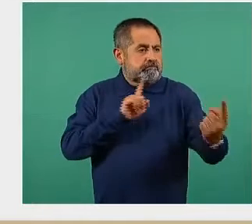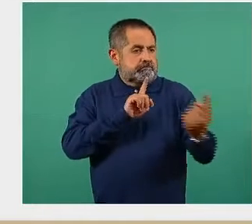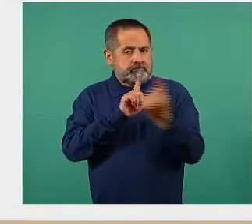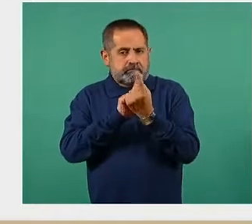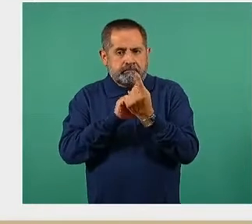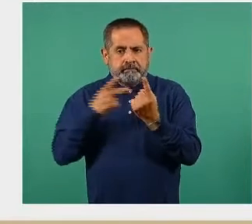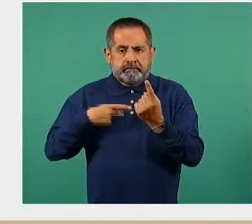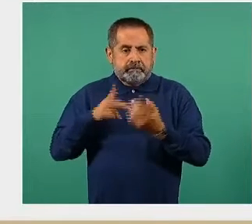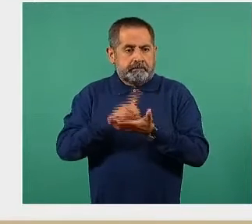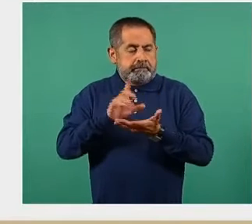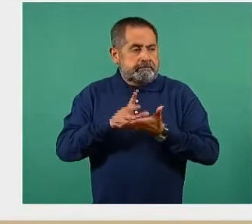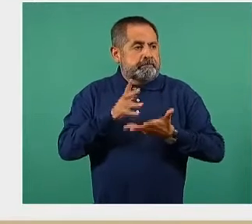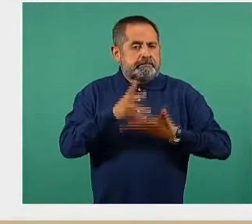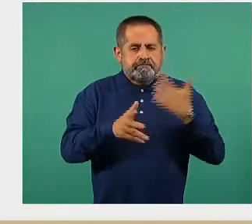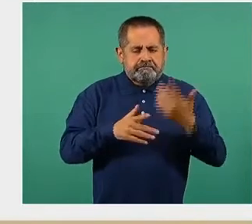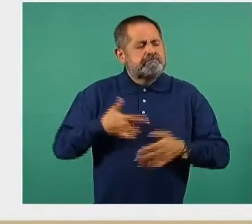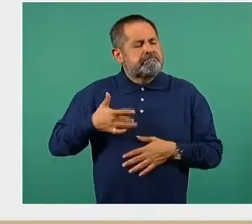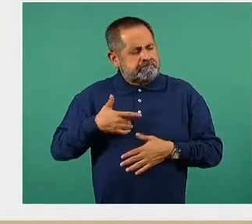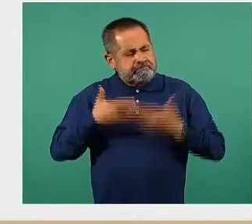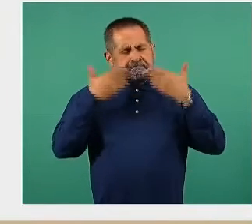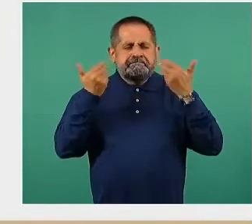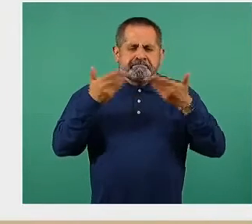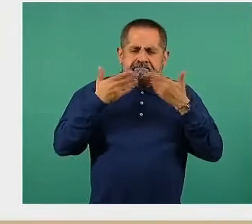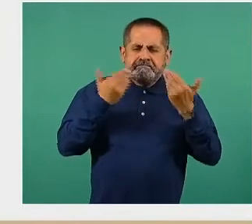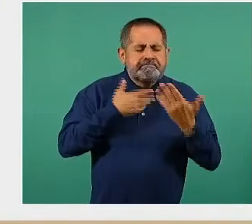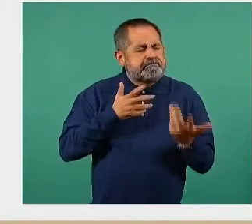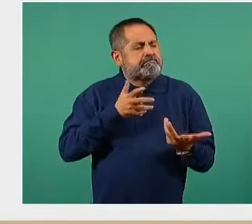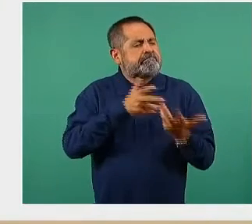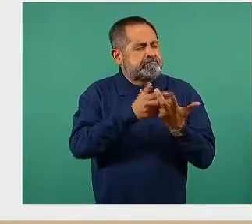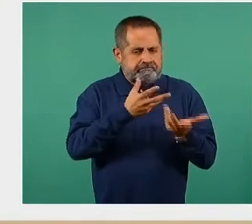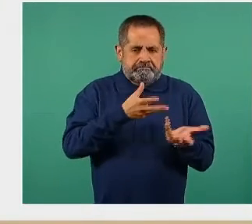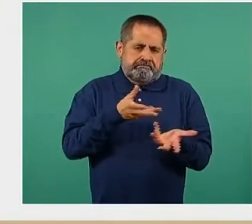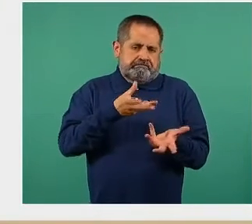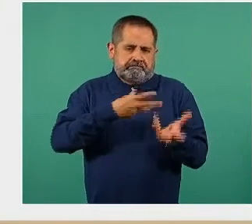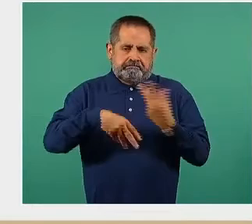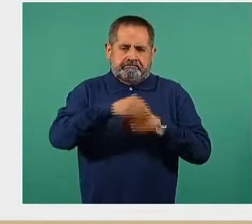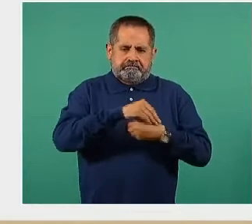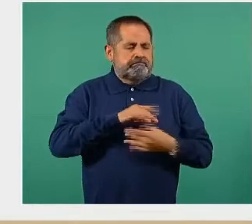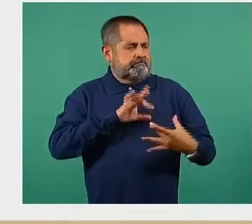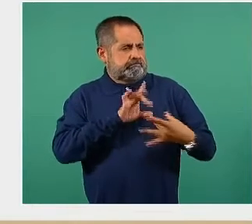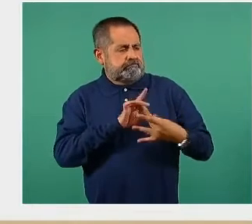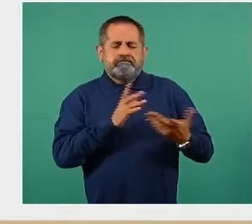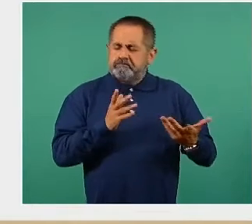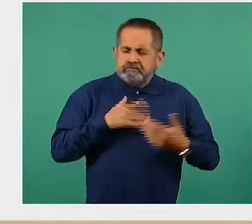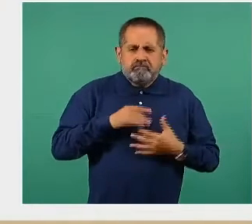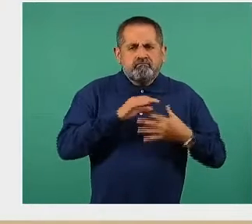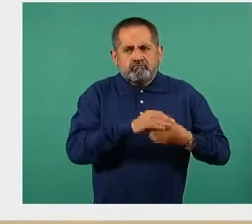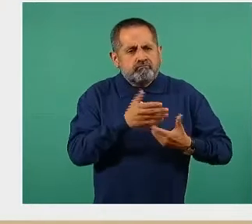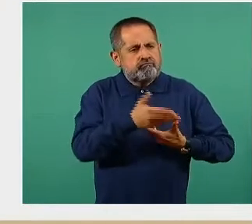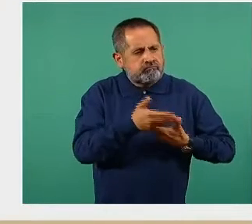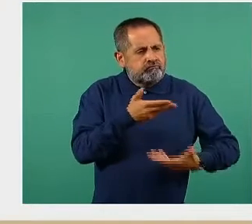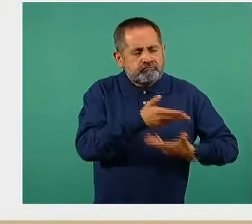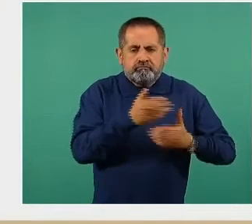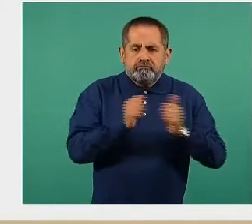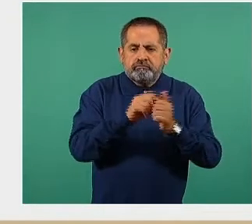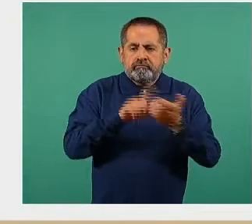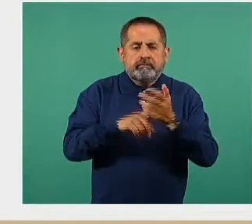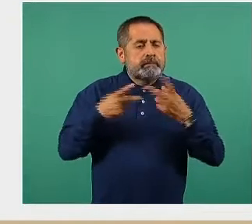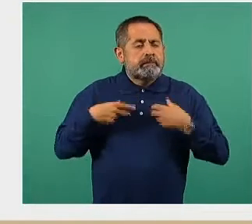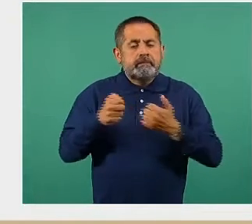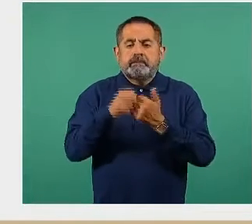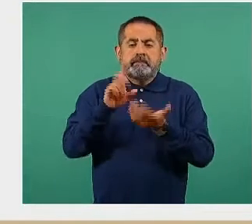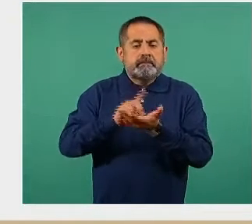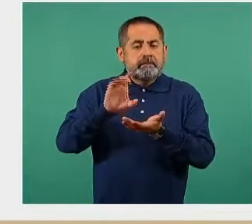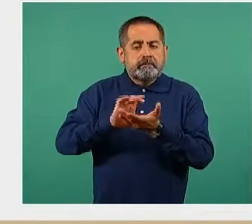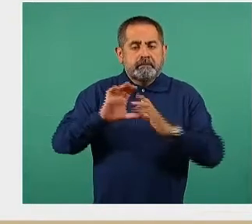discapacidad, la empatía que debemos de tener como personas que vivimos sin discapacidades hacia las personas que viven con